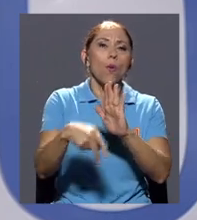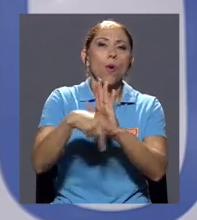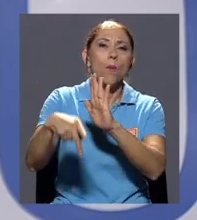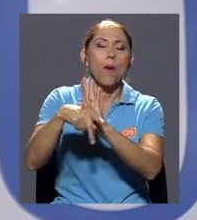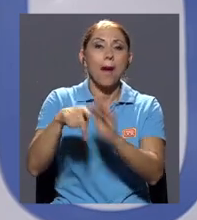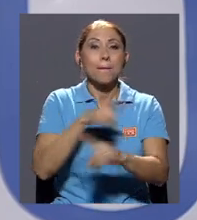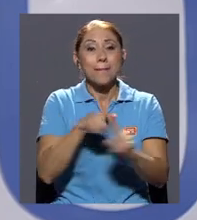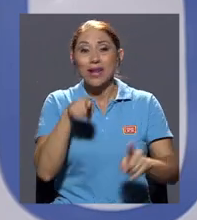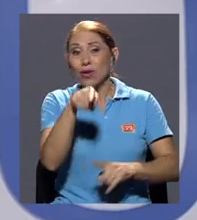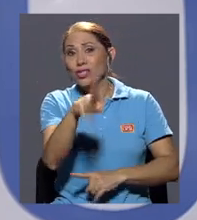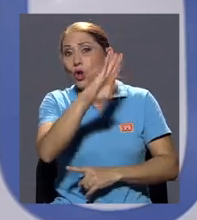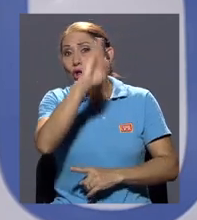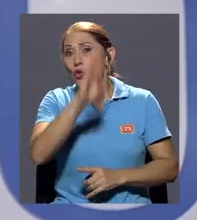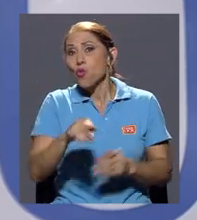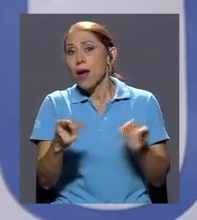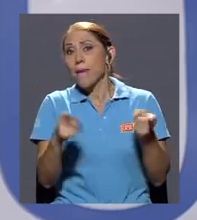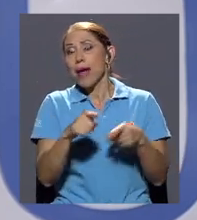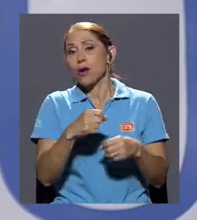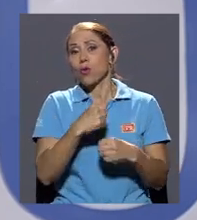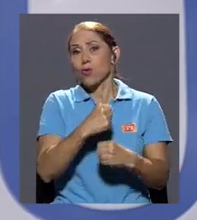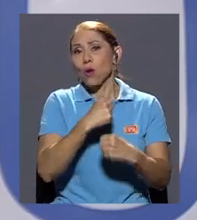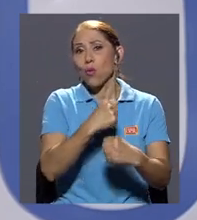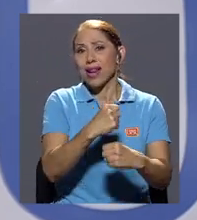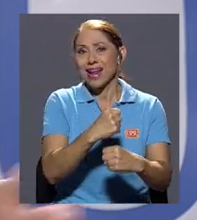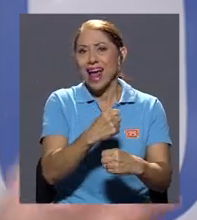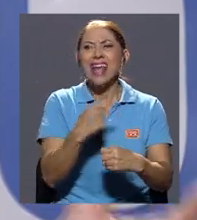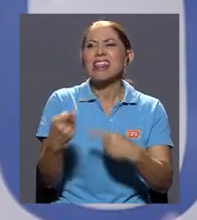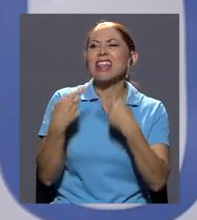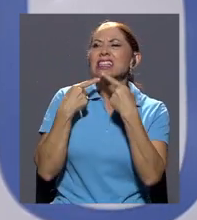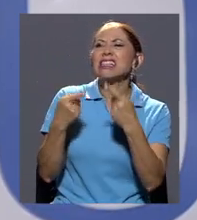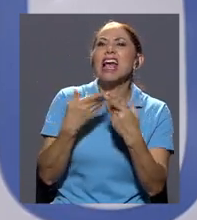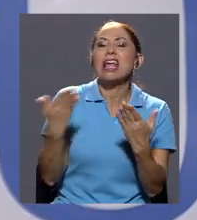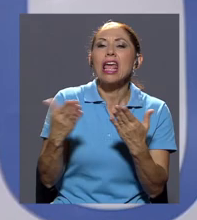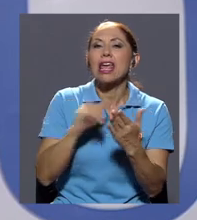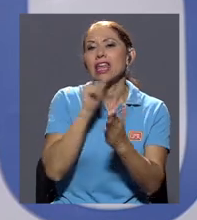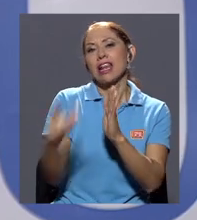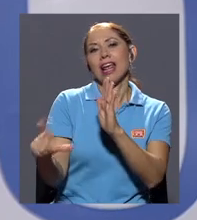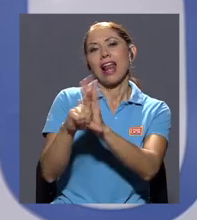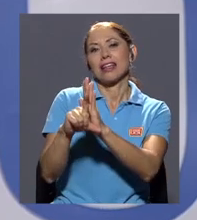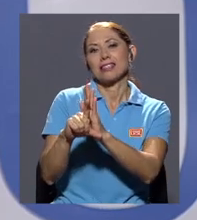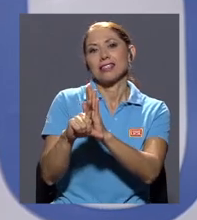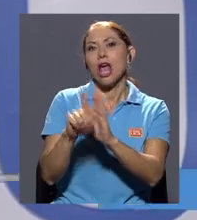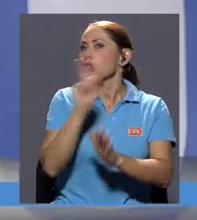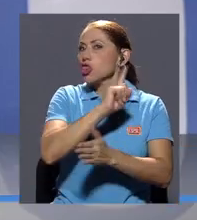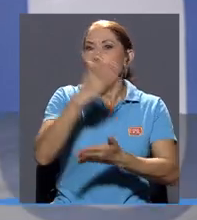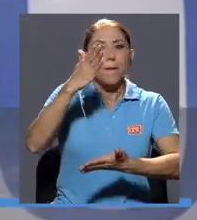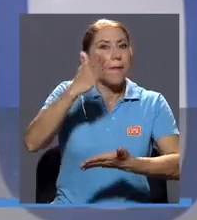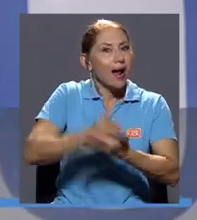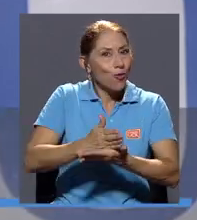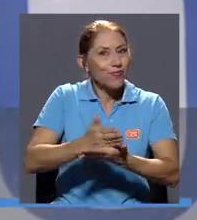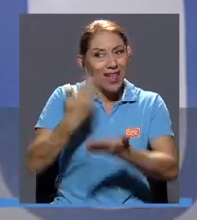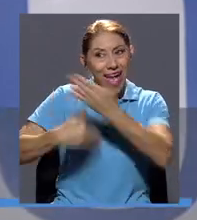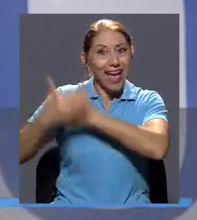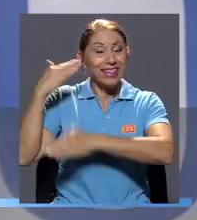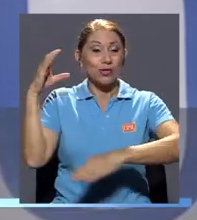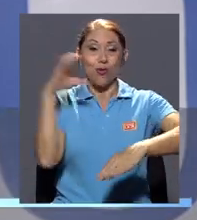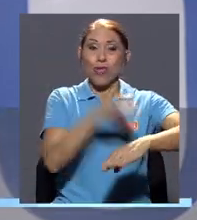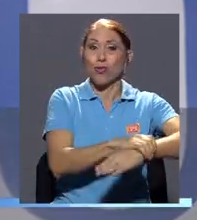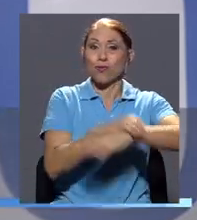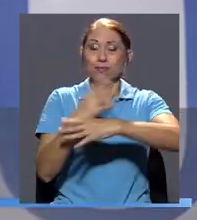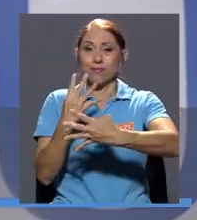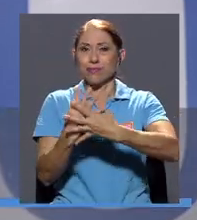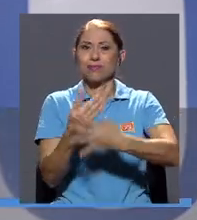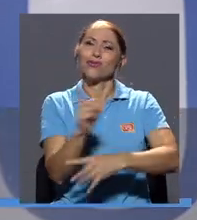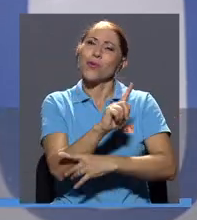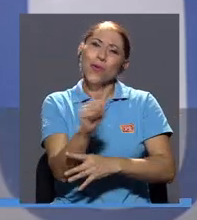huelga. Lo que hacían era que eran ilegales, inclusive no las paró cuando estaba penado con pena de prisión, porque la huelga hay que entender que es un fenómeno social.